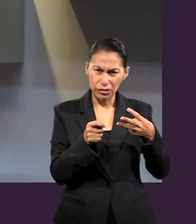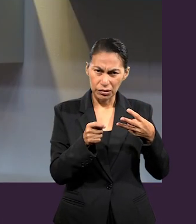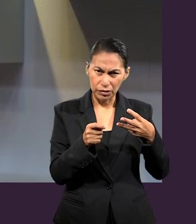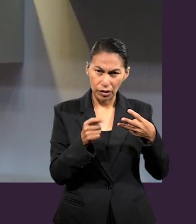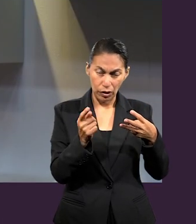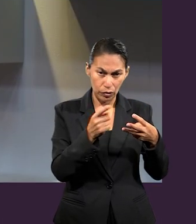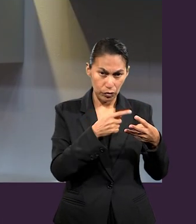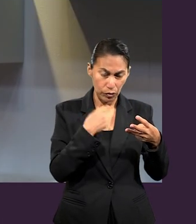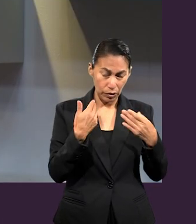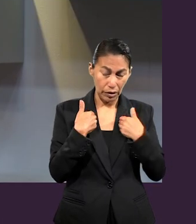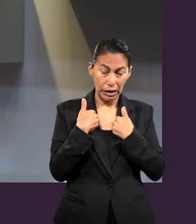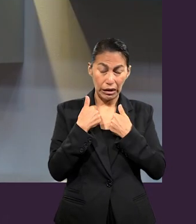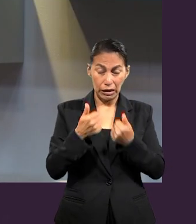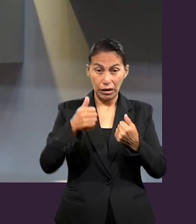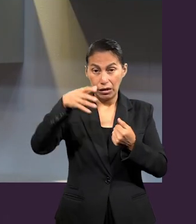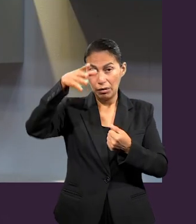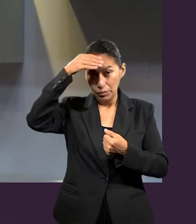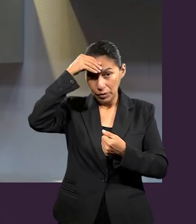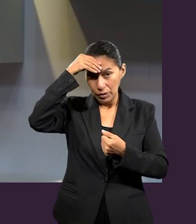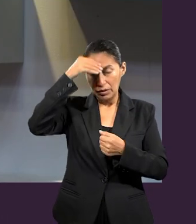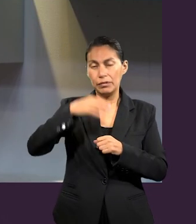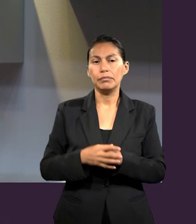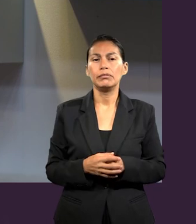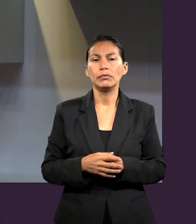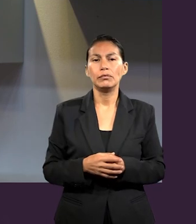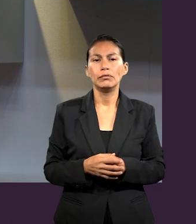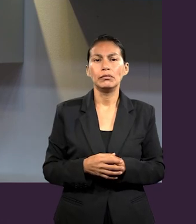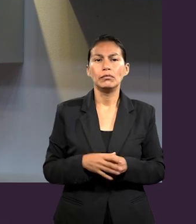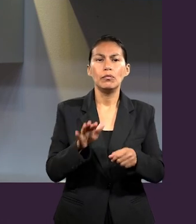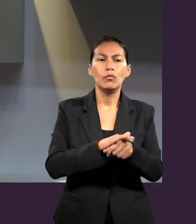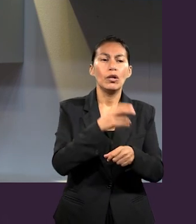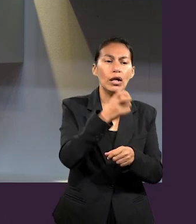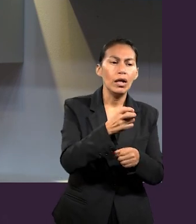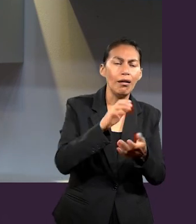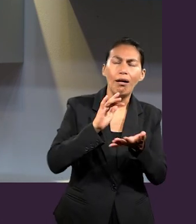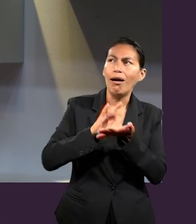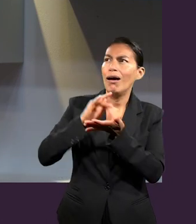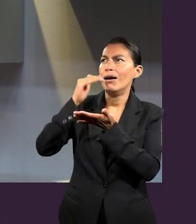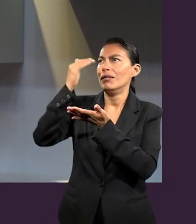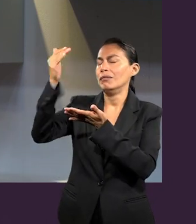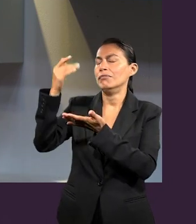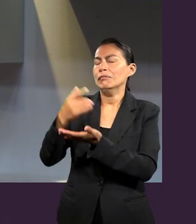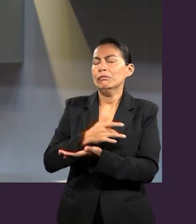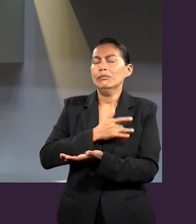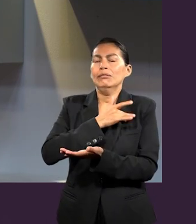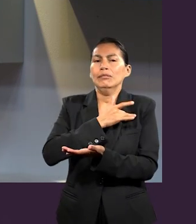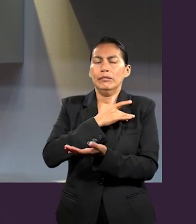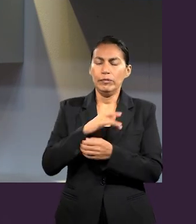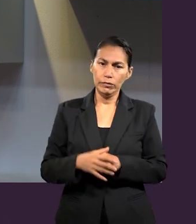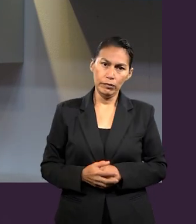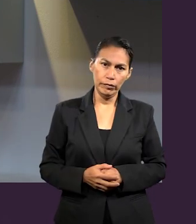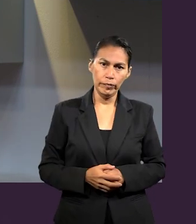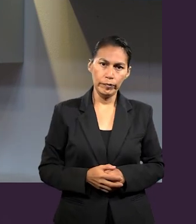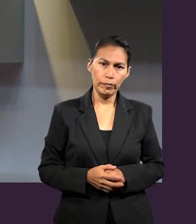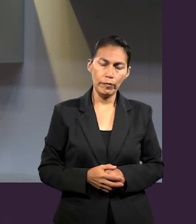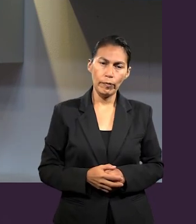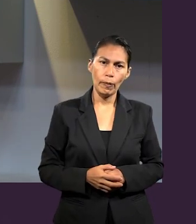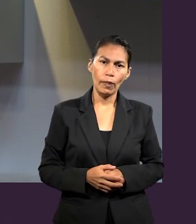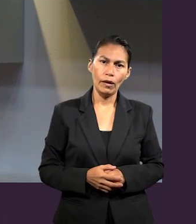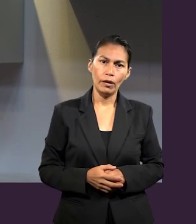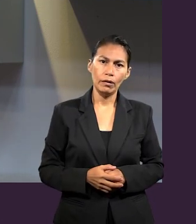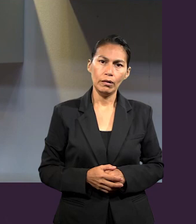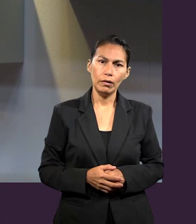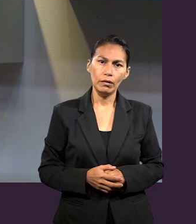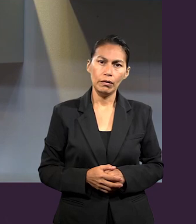muy vitales que nosotros las sepamos. ¿Por qué? Porque están en relación a la gratitud que nosotros hemos expresado